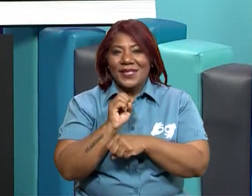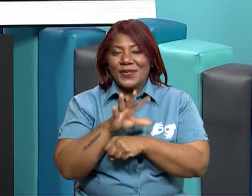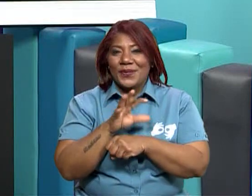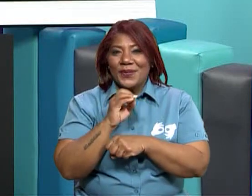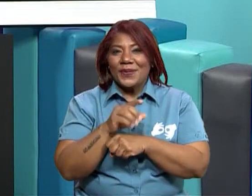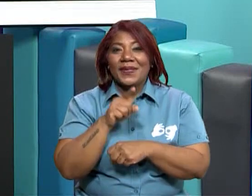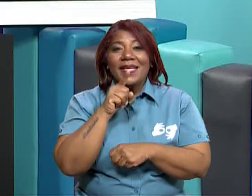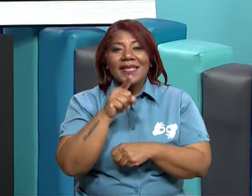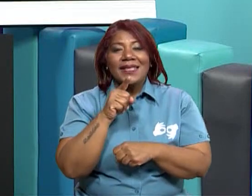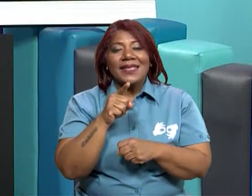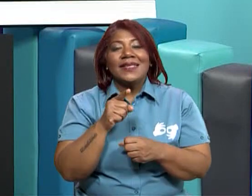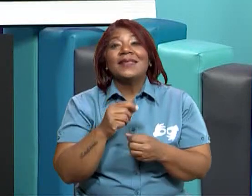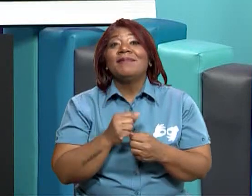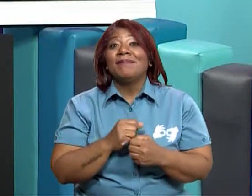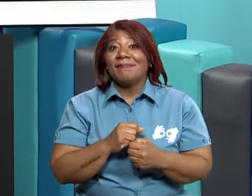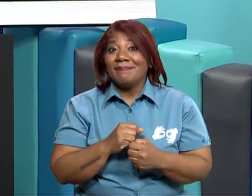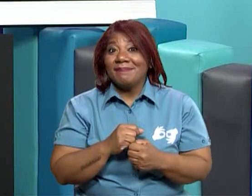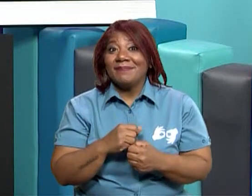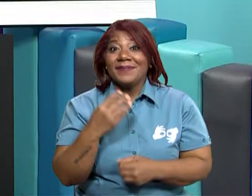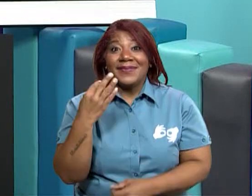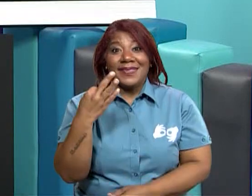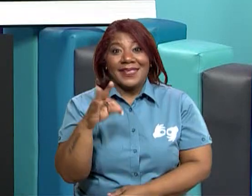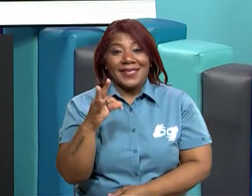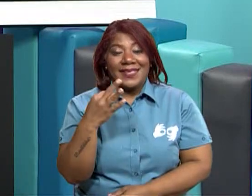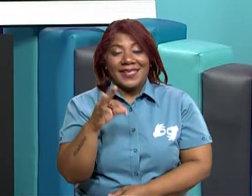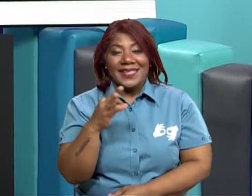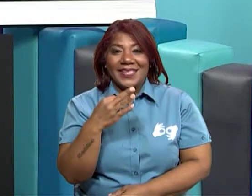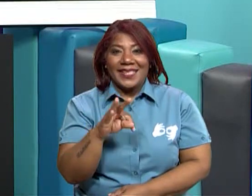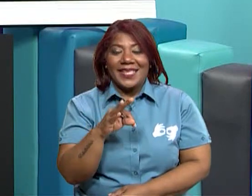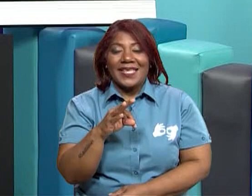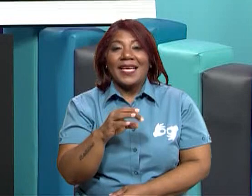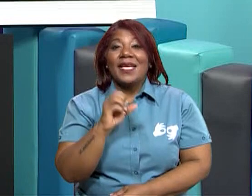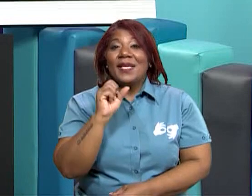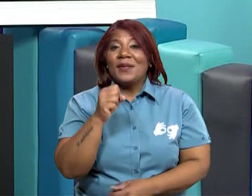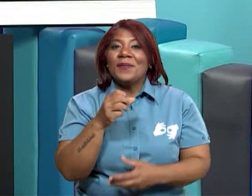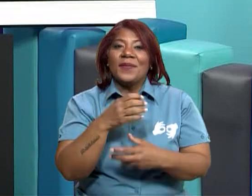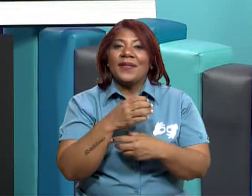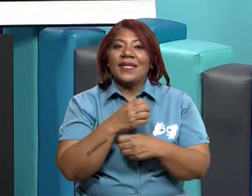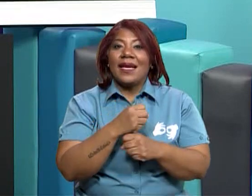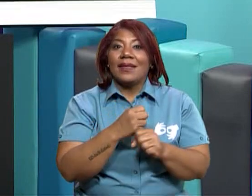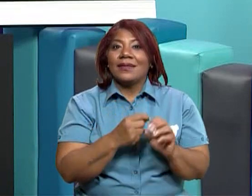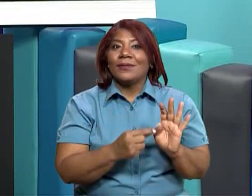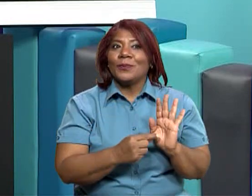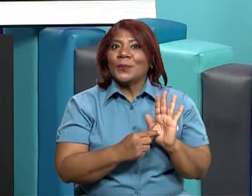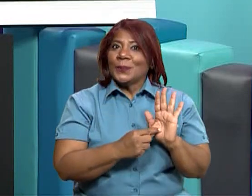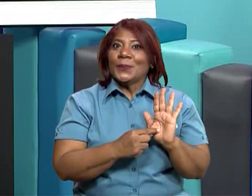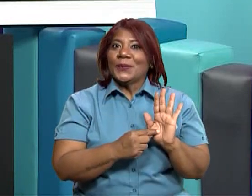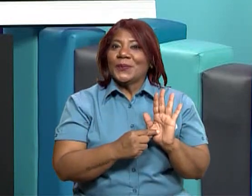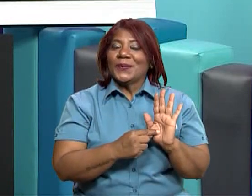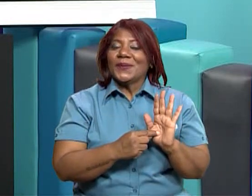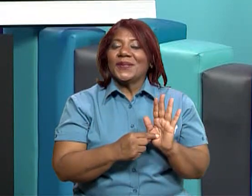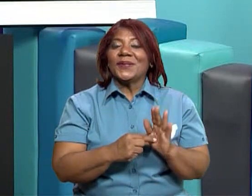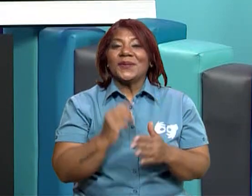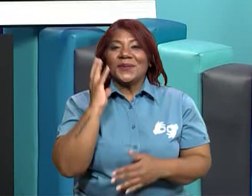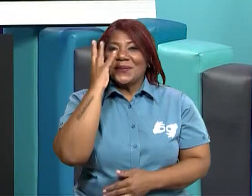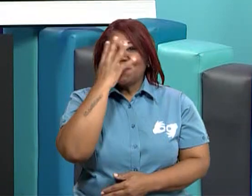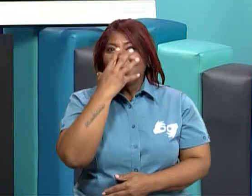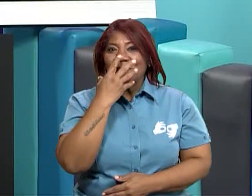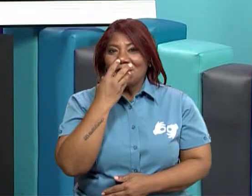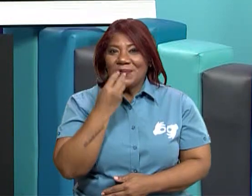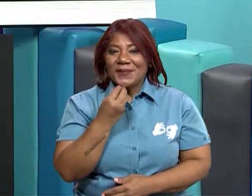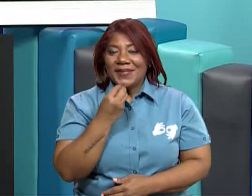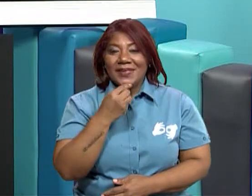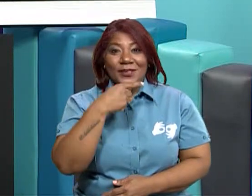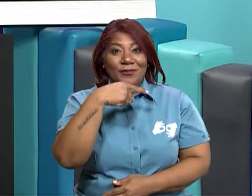a ustedes les van a pedir su docente para que tengan una idea y puedan presentar un trabajo digno de una buena